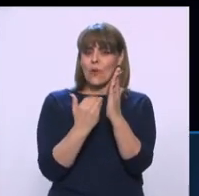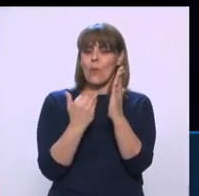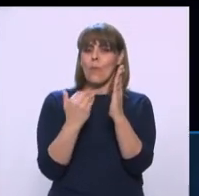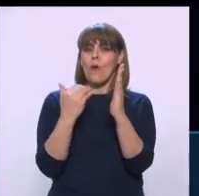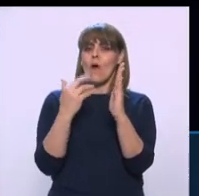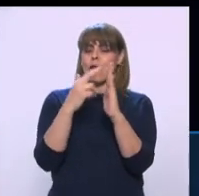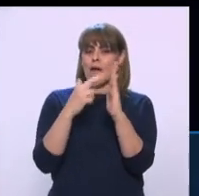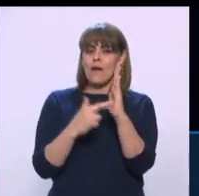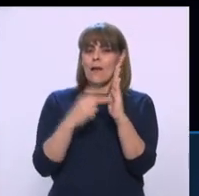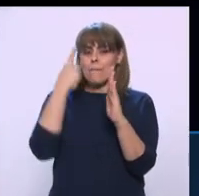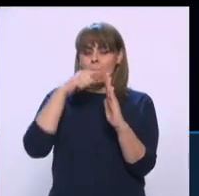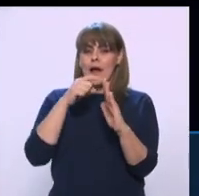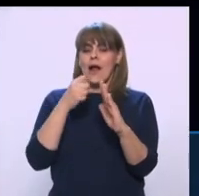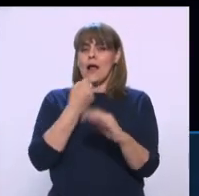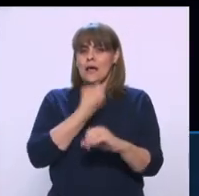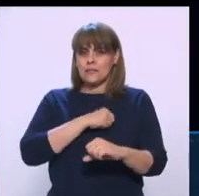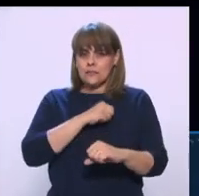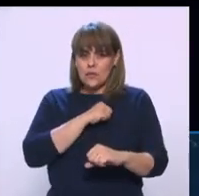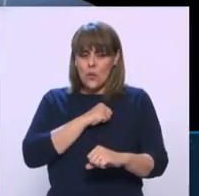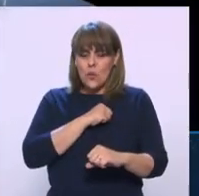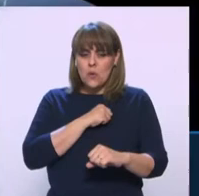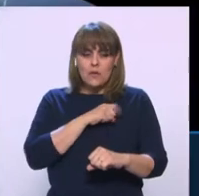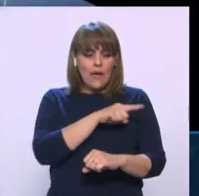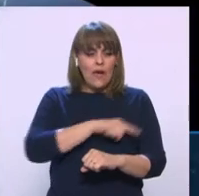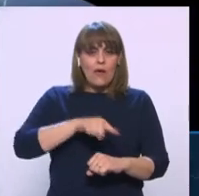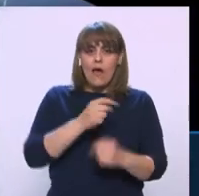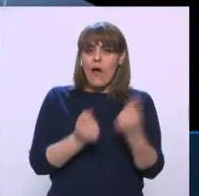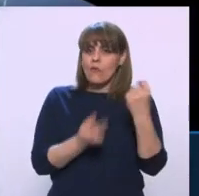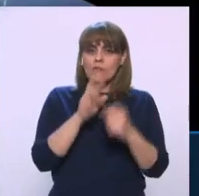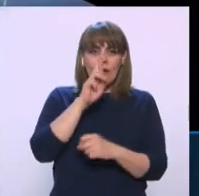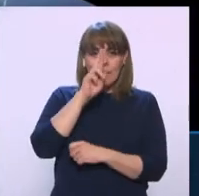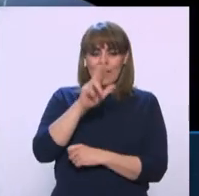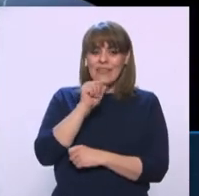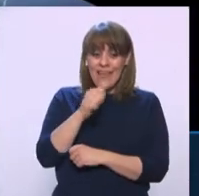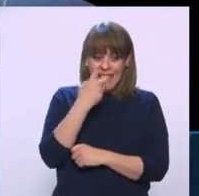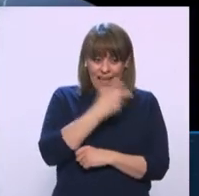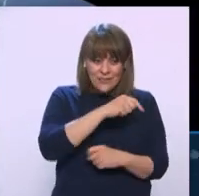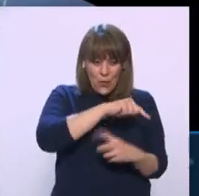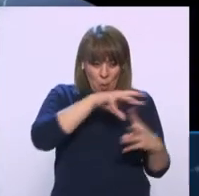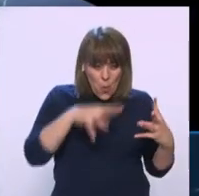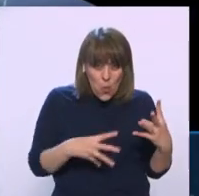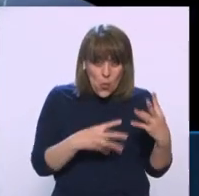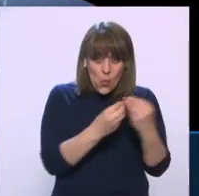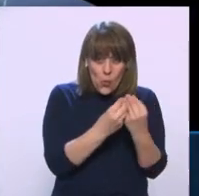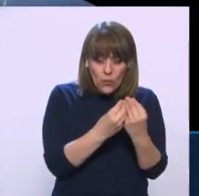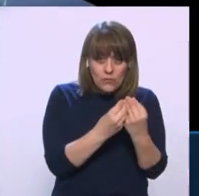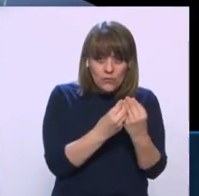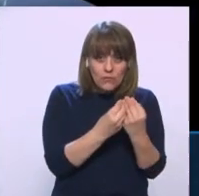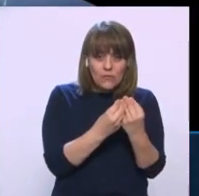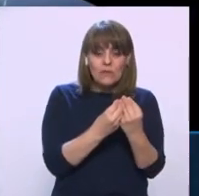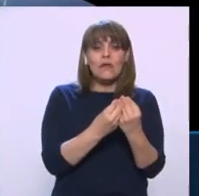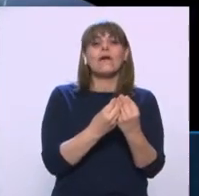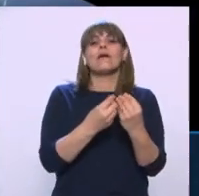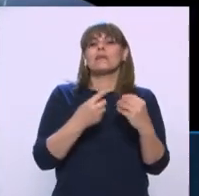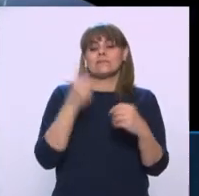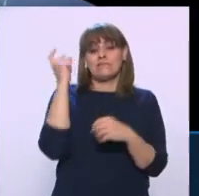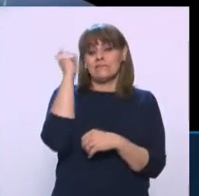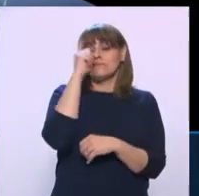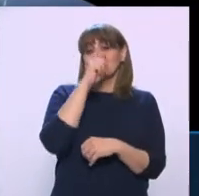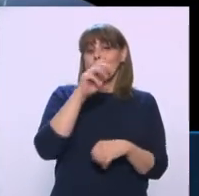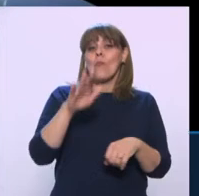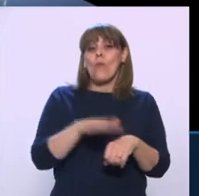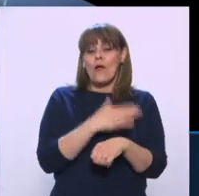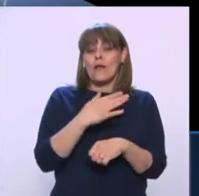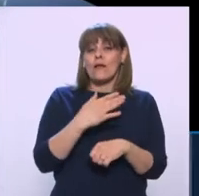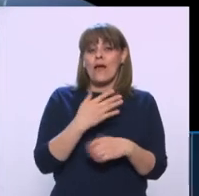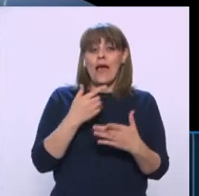seguridad sanitaria que tampoco se respetan. Entonces, esta combinación es complicada porque está todavía